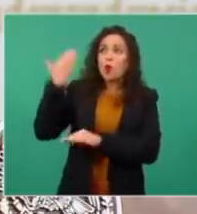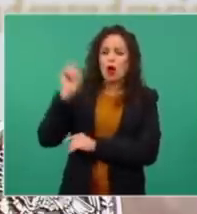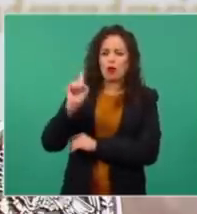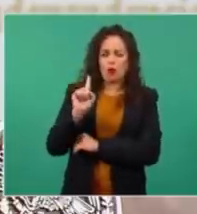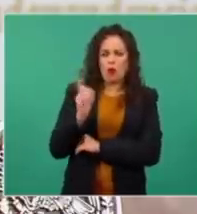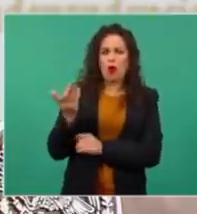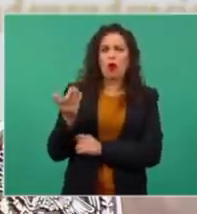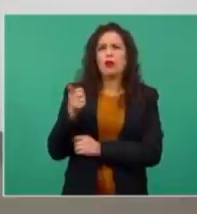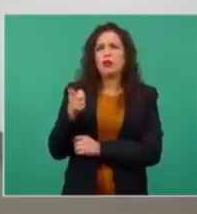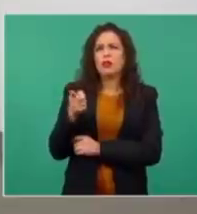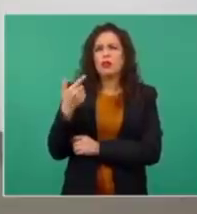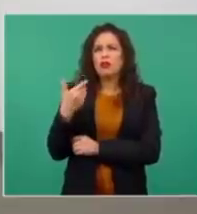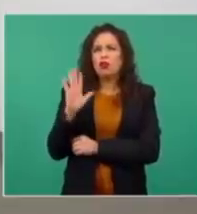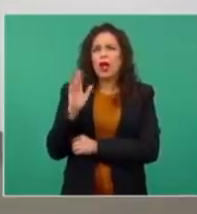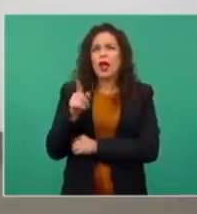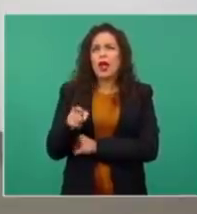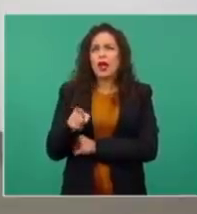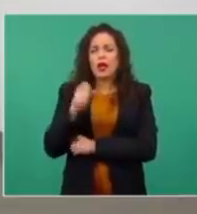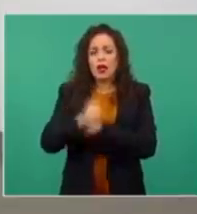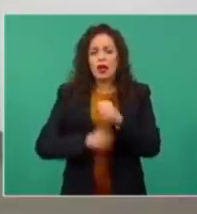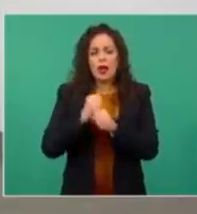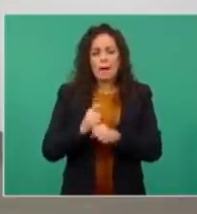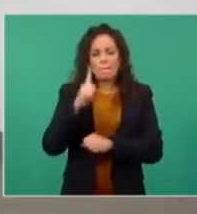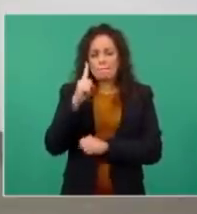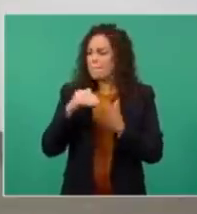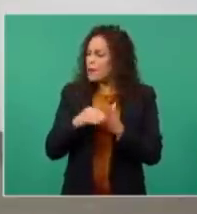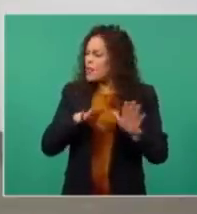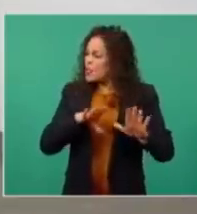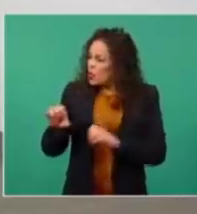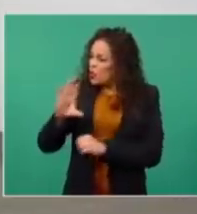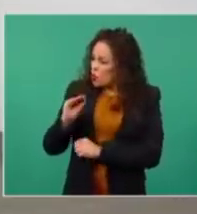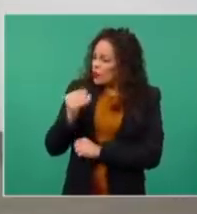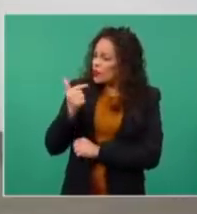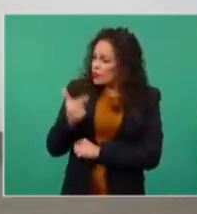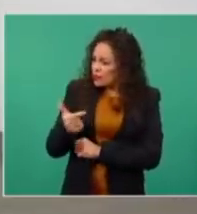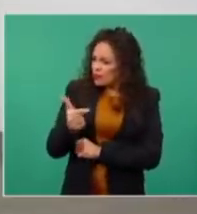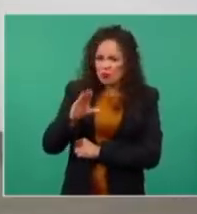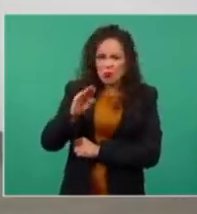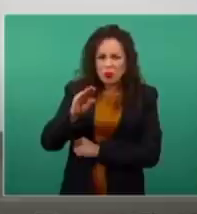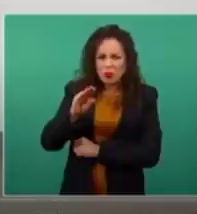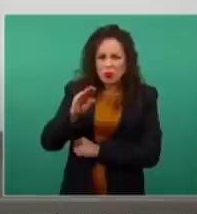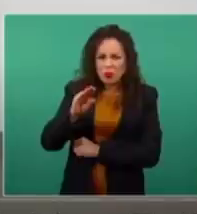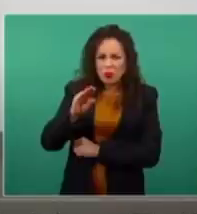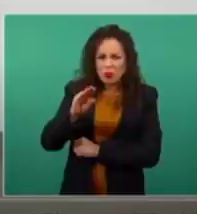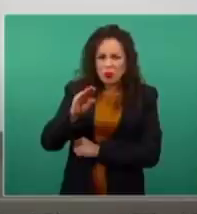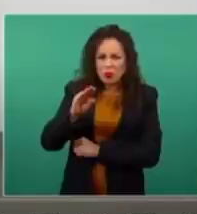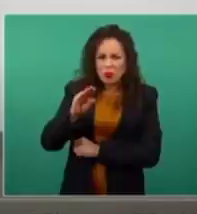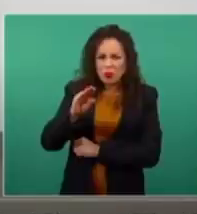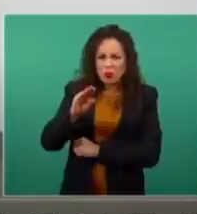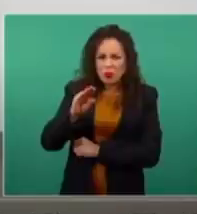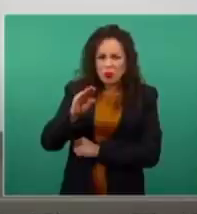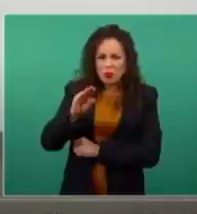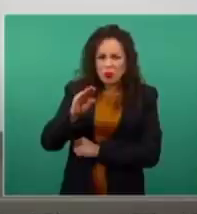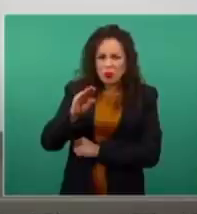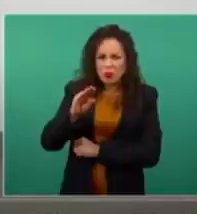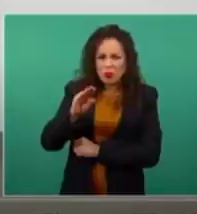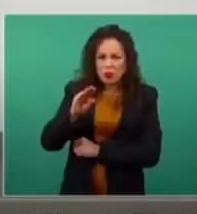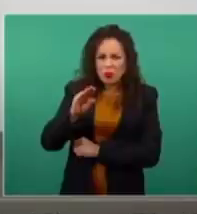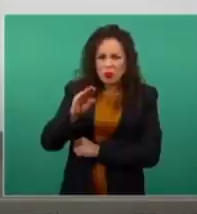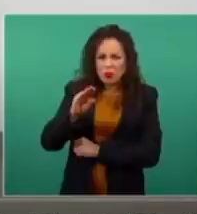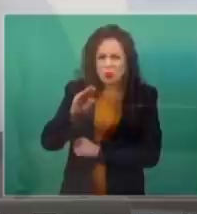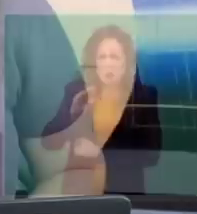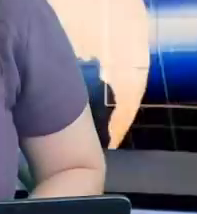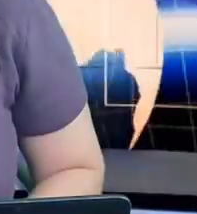1997, 96, 97. Pues aquí está esto que